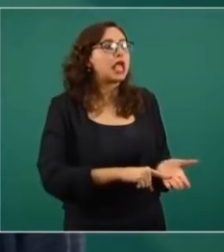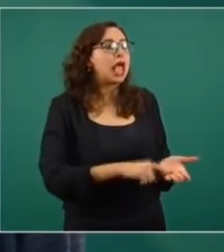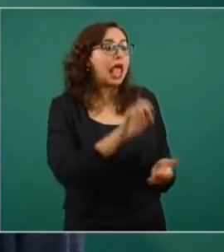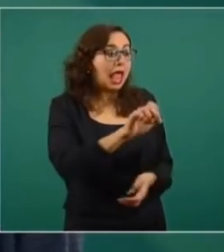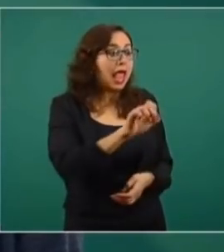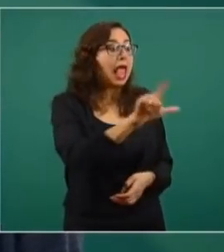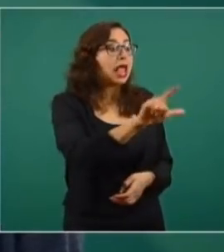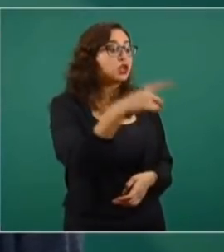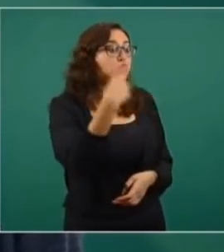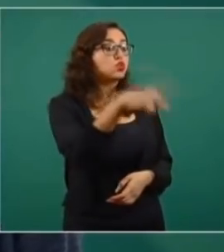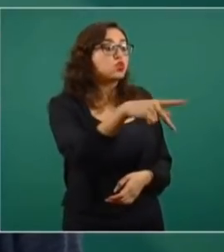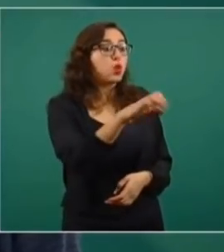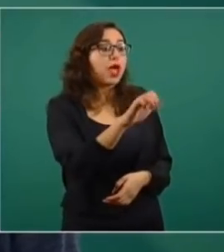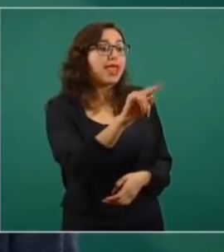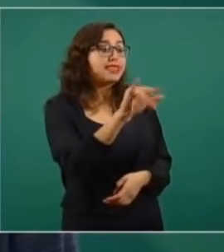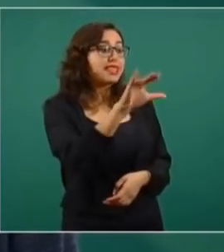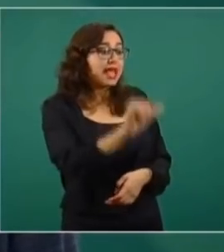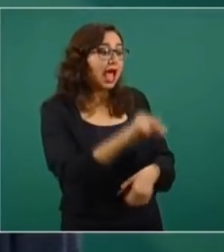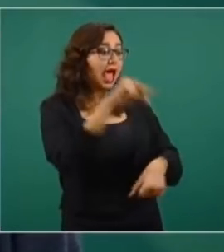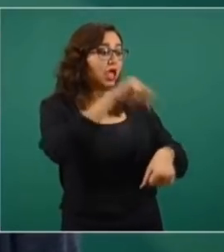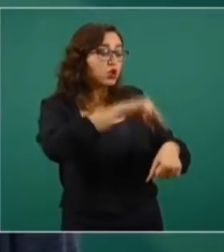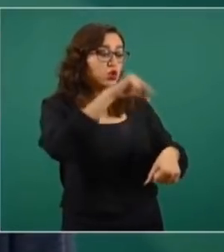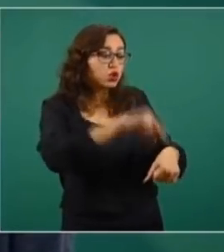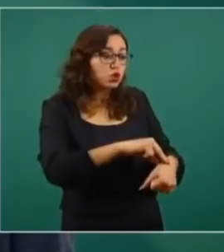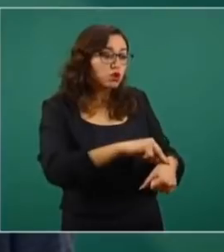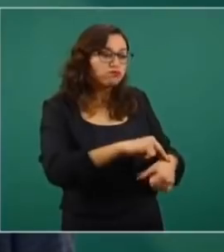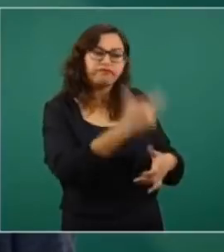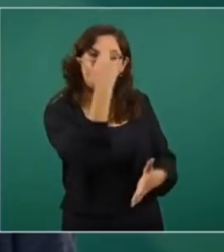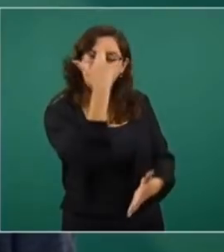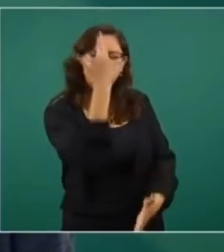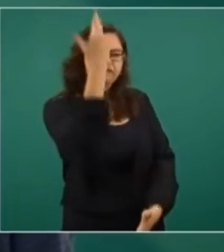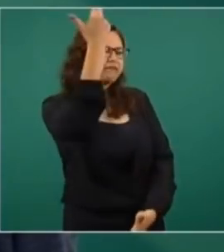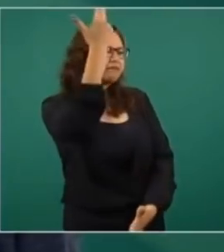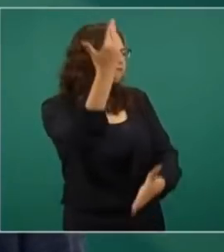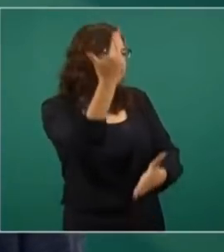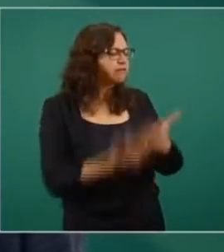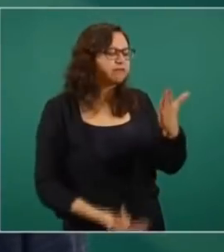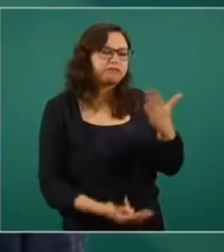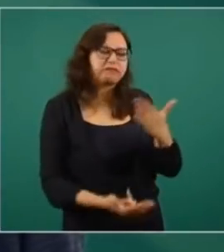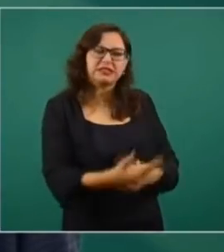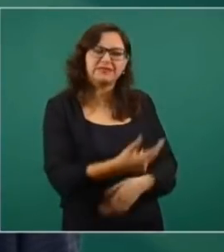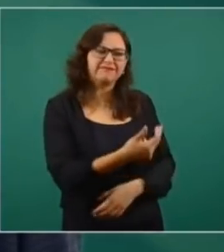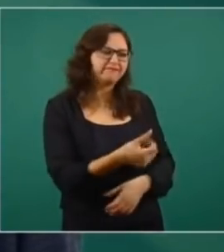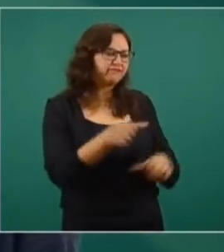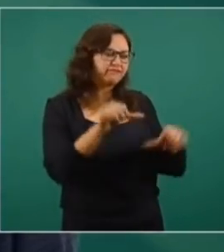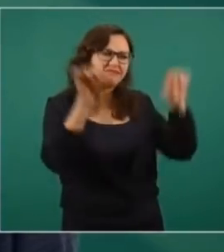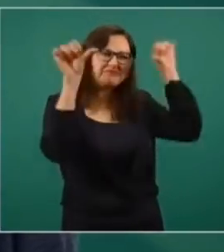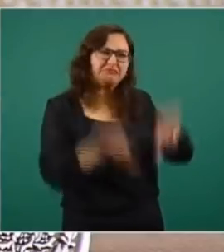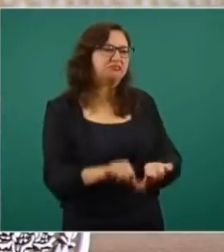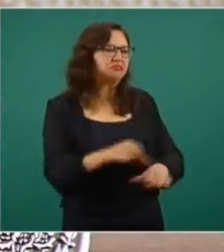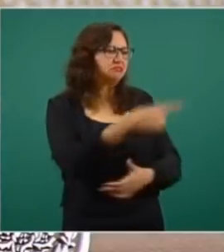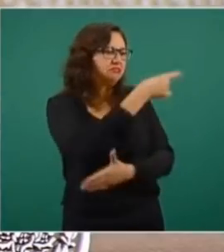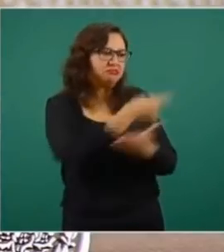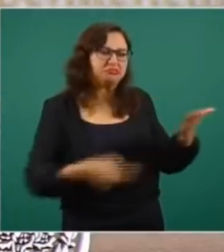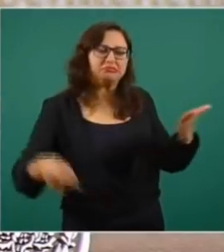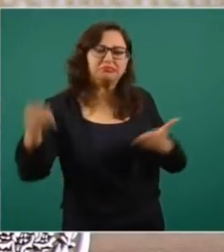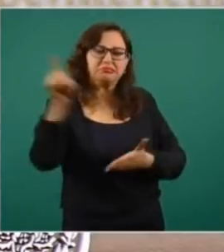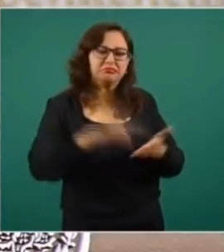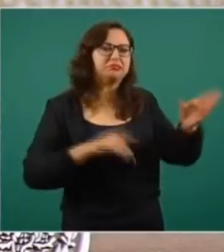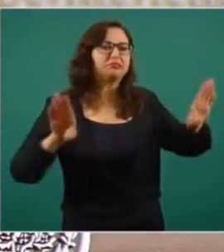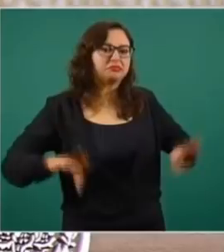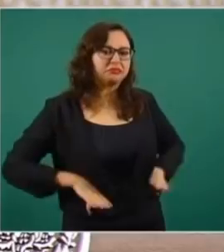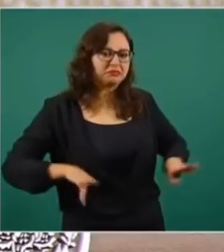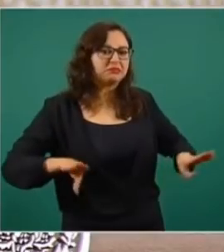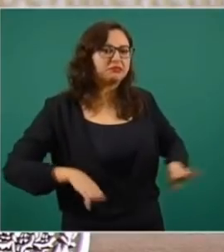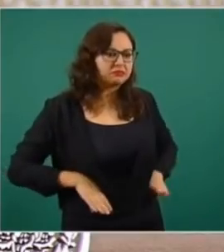ética médica elemental y es reprobable su conducta. La respuesta es